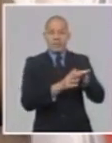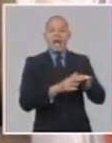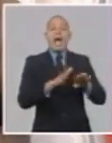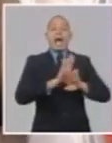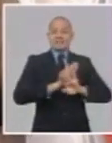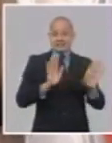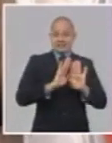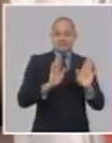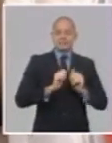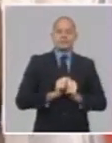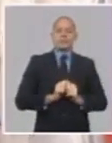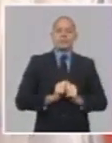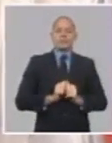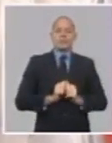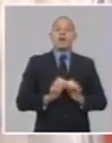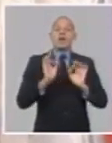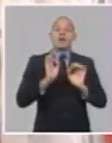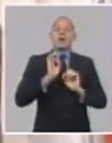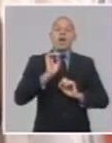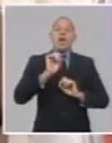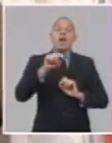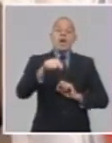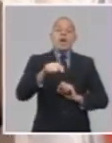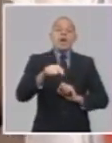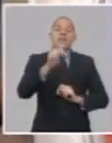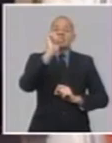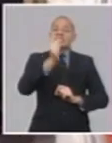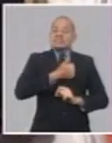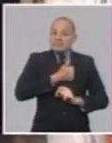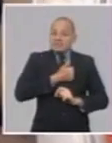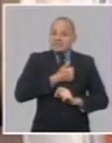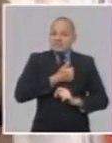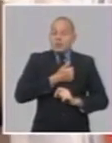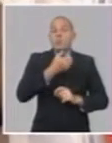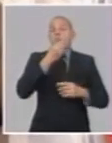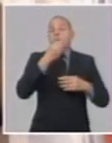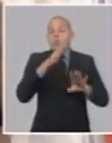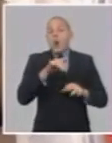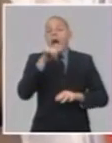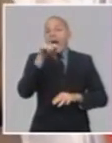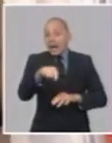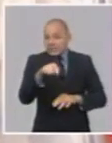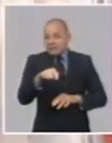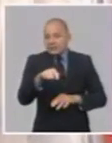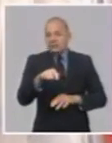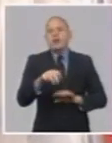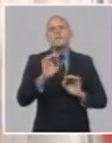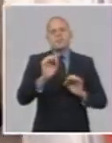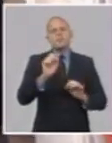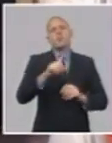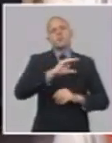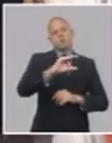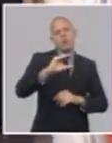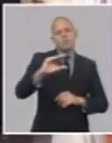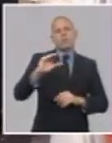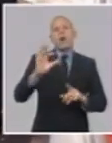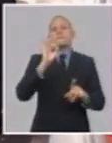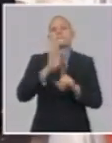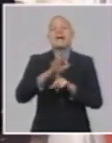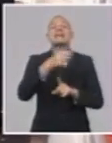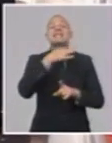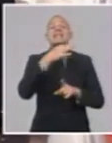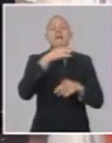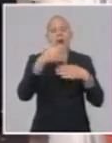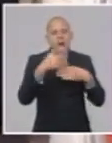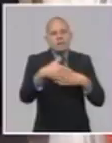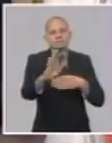sí se les pagará la diferencia que hay entre lo que han cobrado hasta ese momento y lo que le correspondería a partir del incremento.